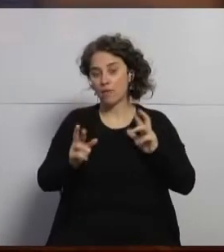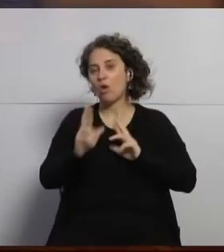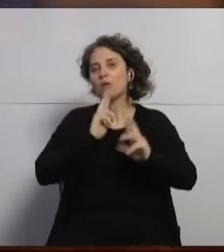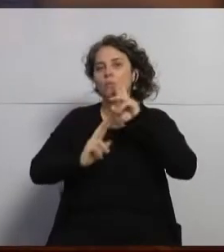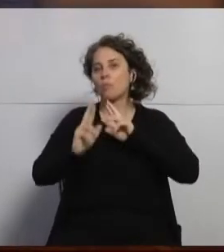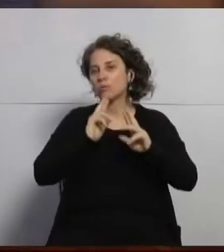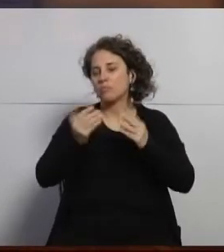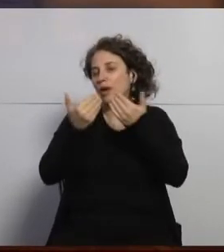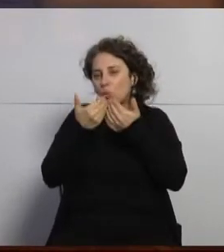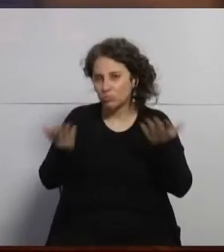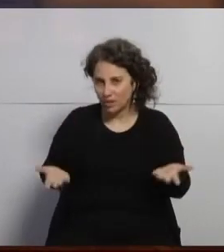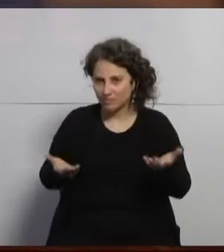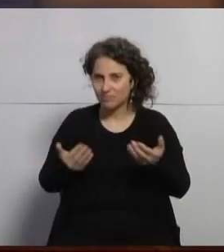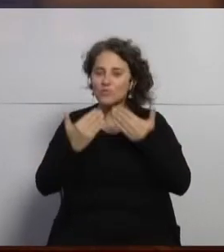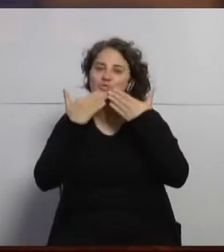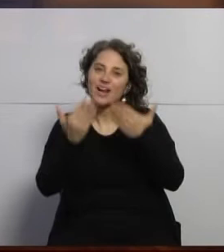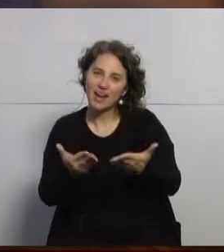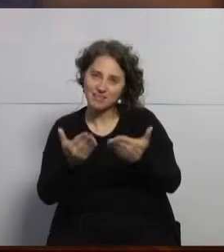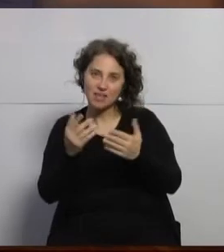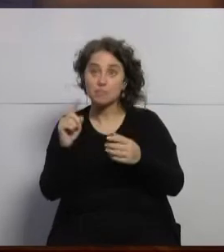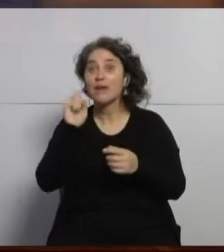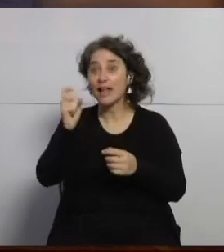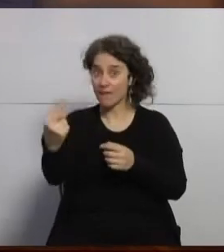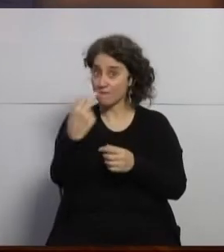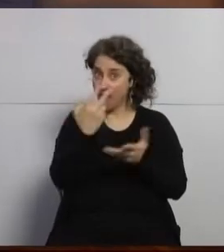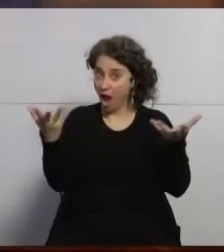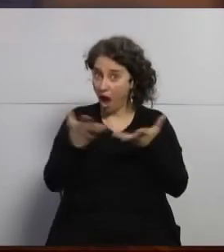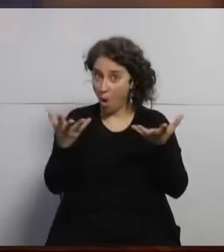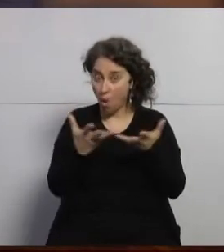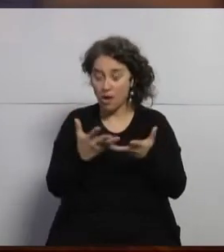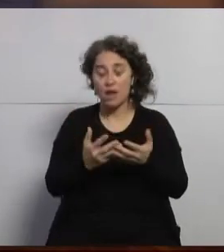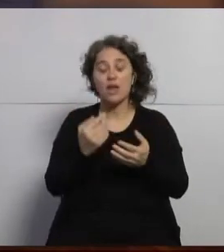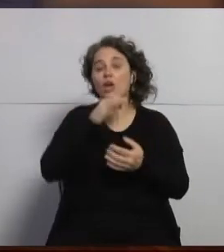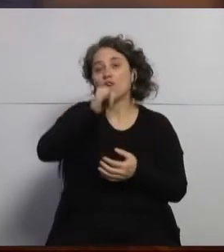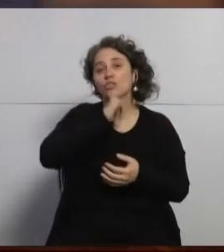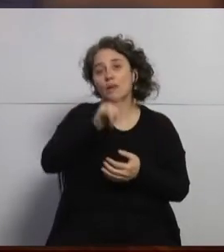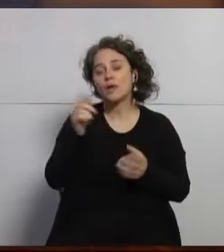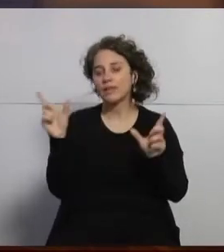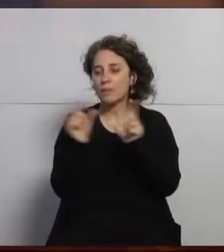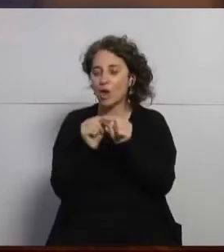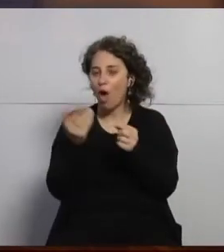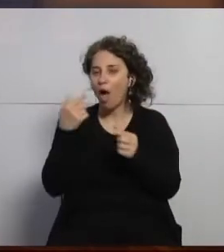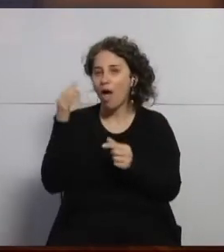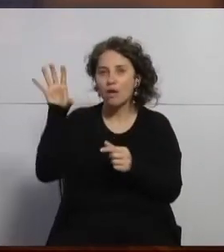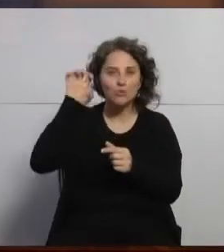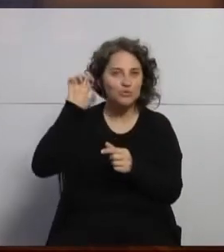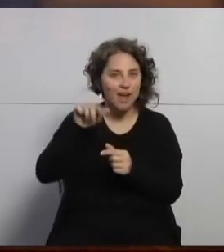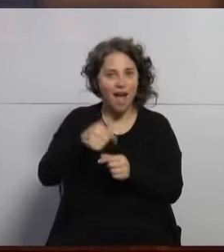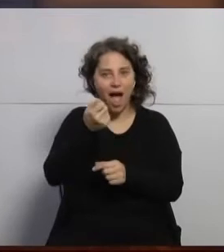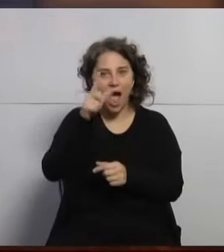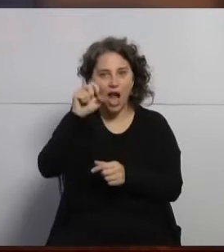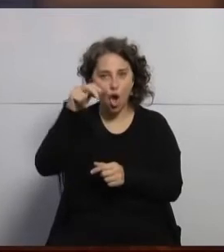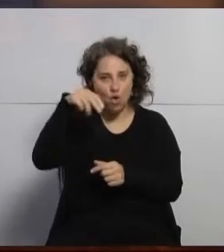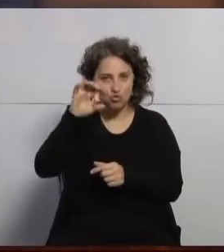su exposición. Para quien se está enganchando en la transmisión en vivo en este momento les contamos que acabamos de ver y de escuchar a Alonso Verdugo